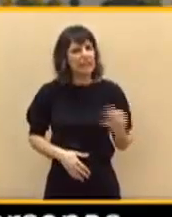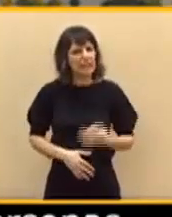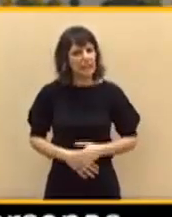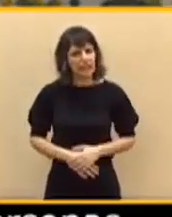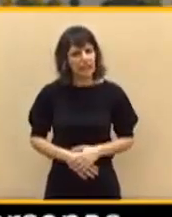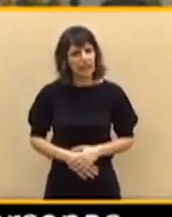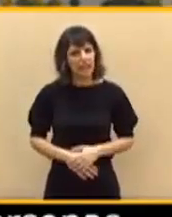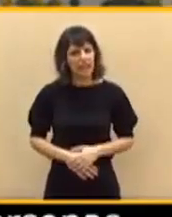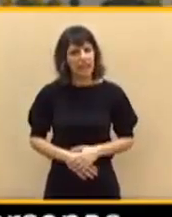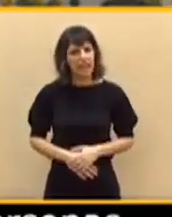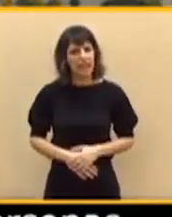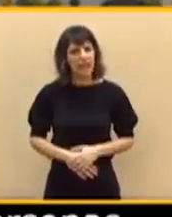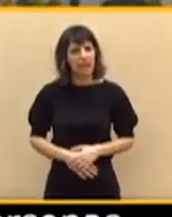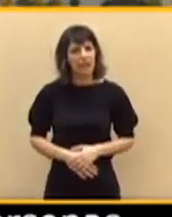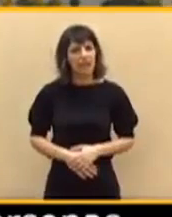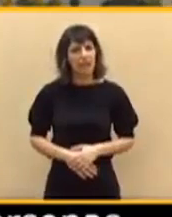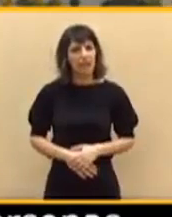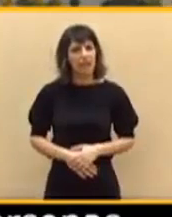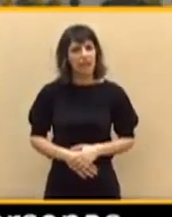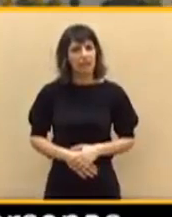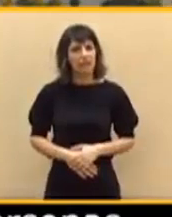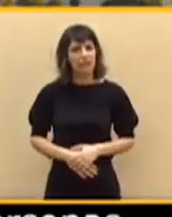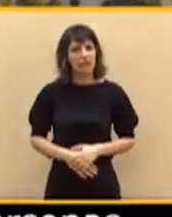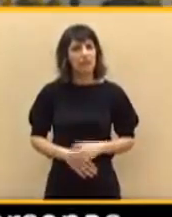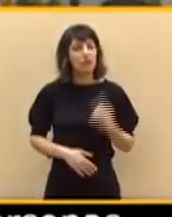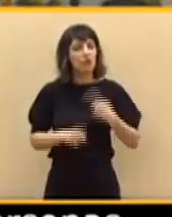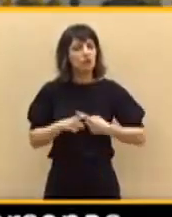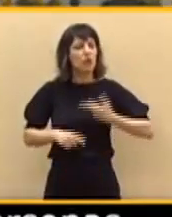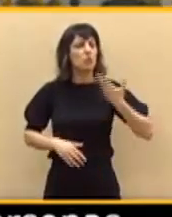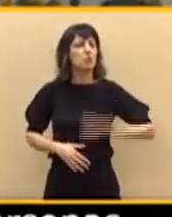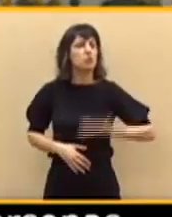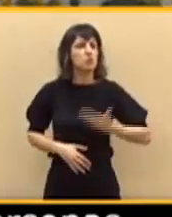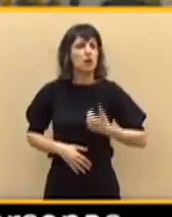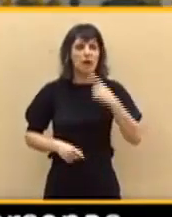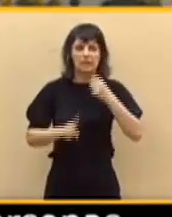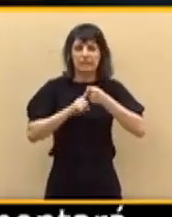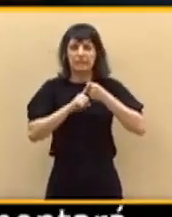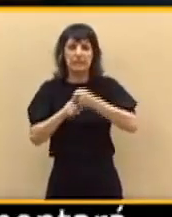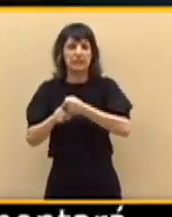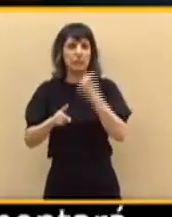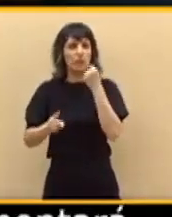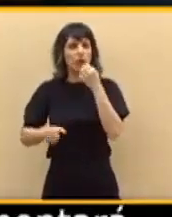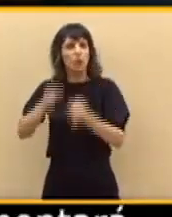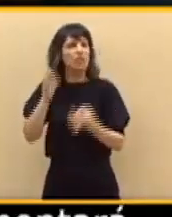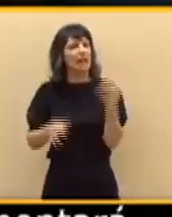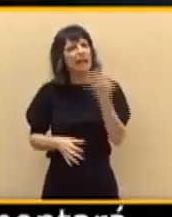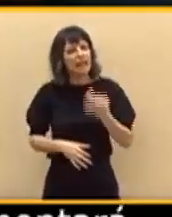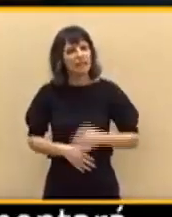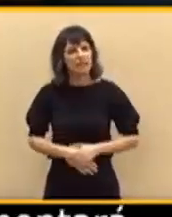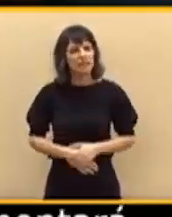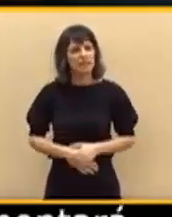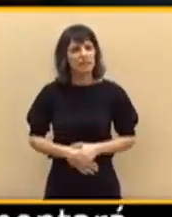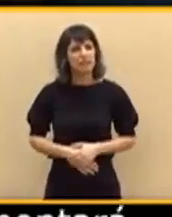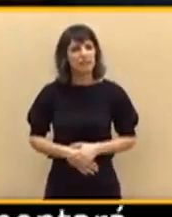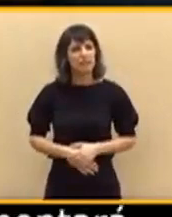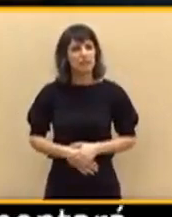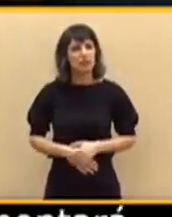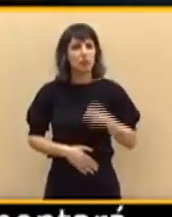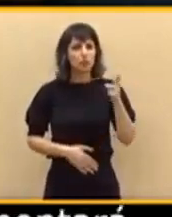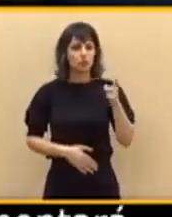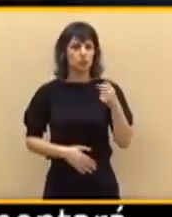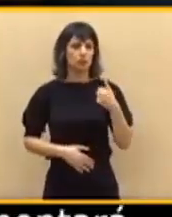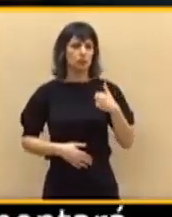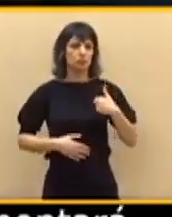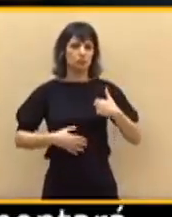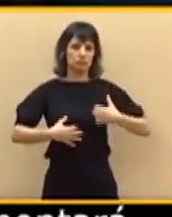para que tengan que presionar al Poder Judicial? Señor Iglesias, ¿qué moderado y centrado y señor Sánchez tiene presionar a los